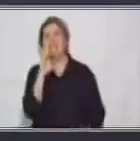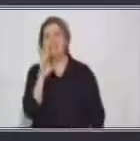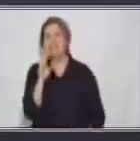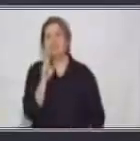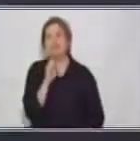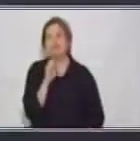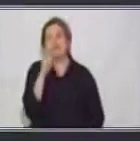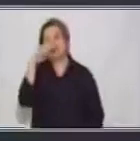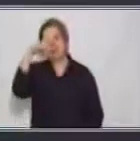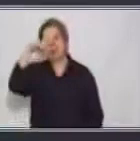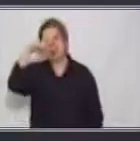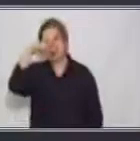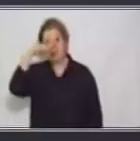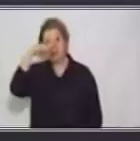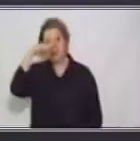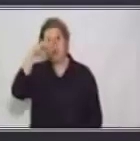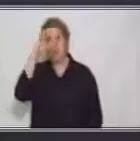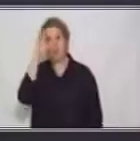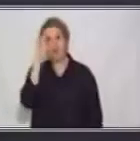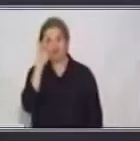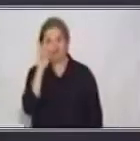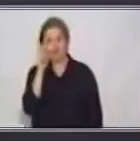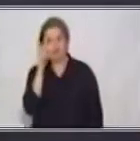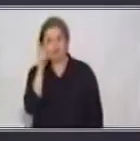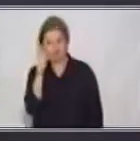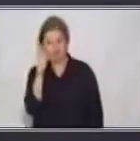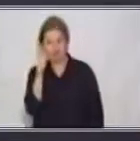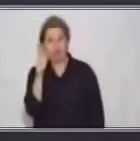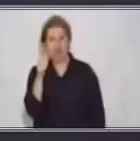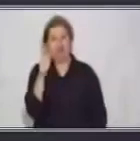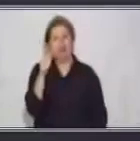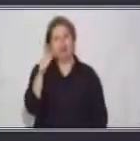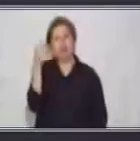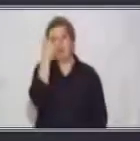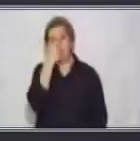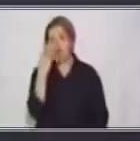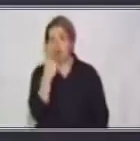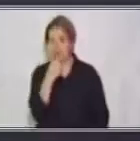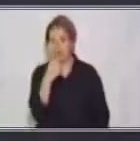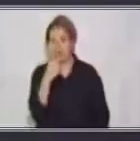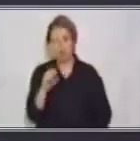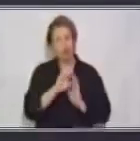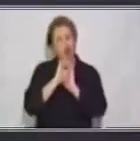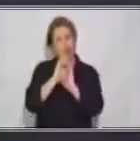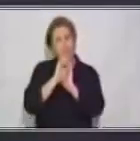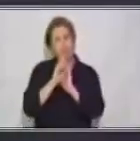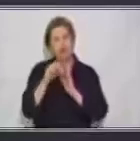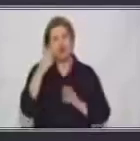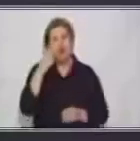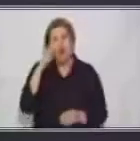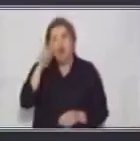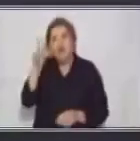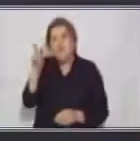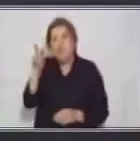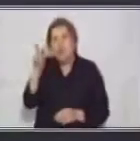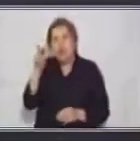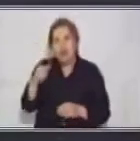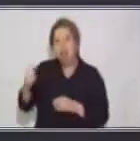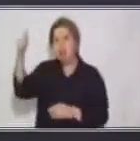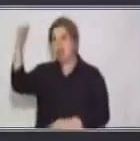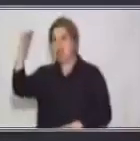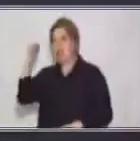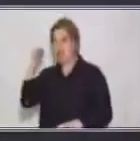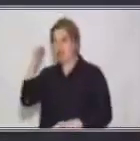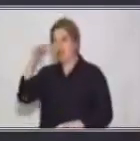Tras significa orden o lugar. Estás tras de mí o lo vi tras la mesa, ¿verdad?